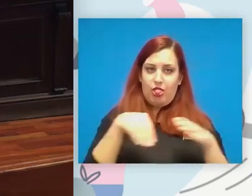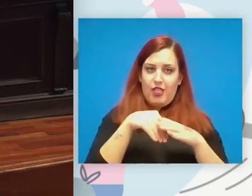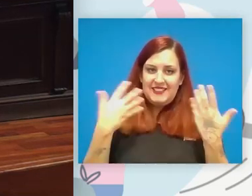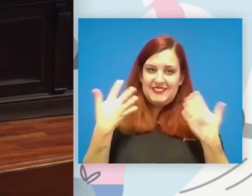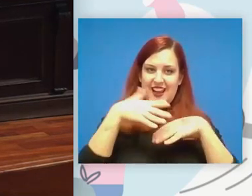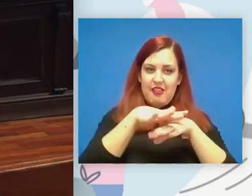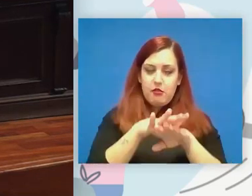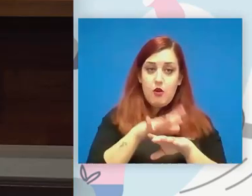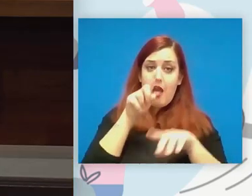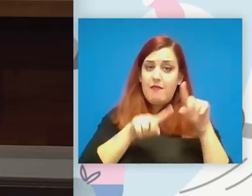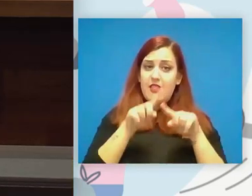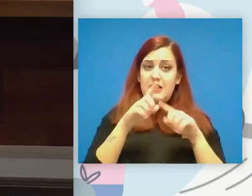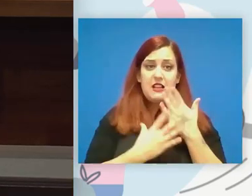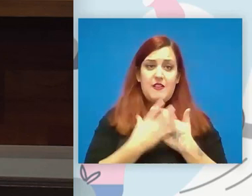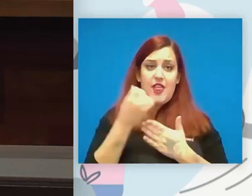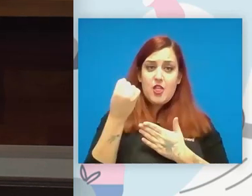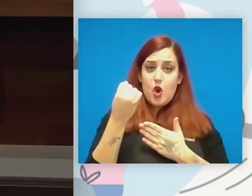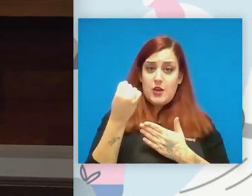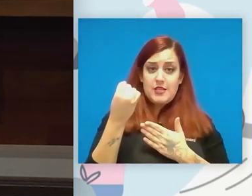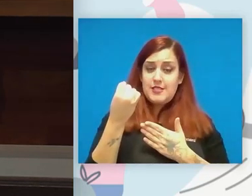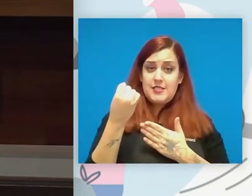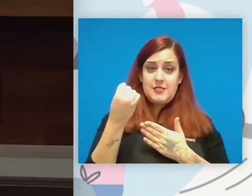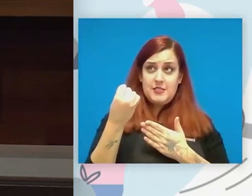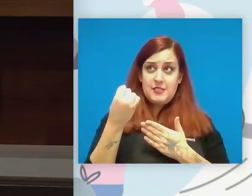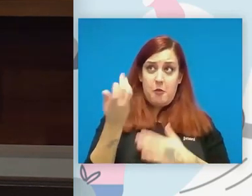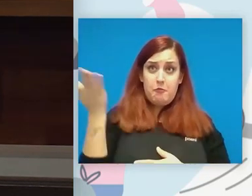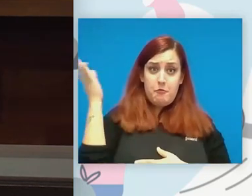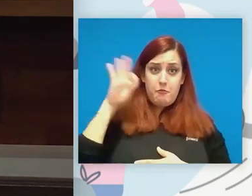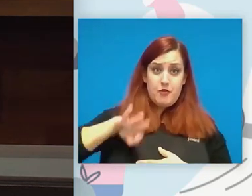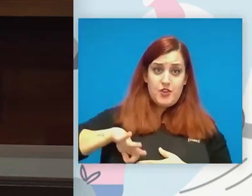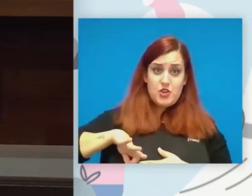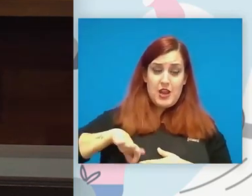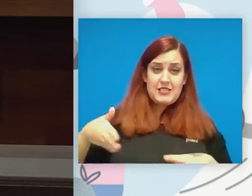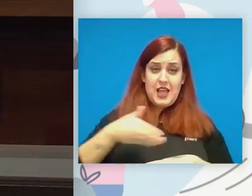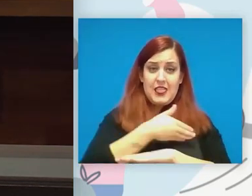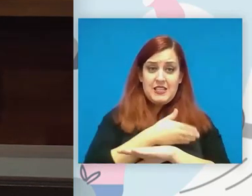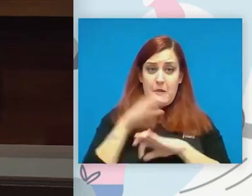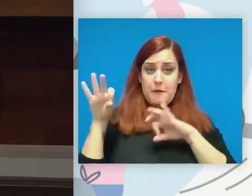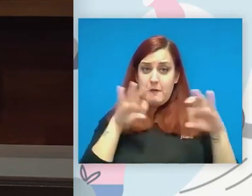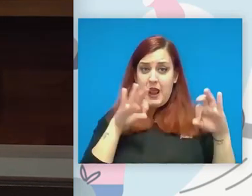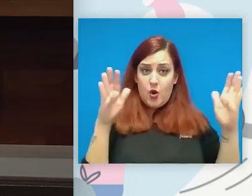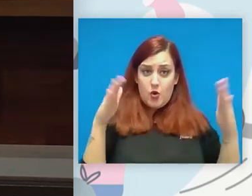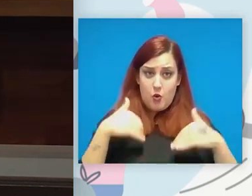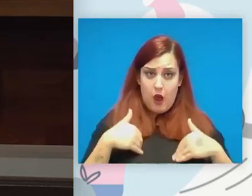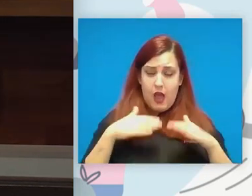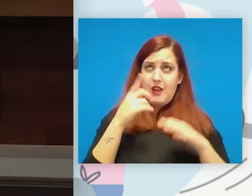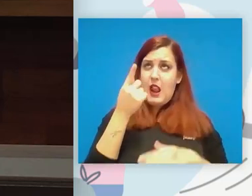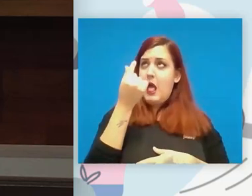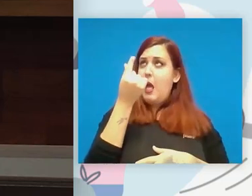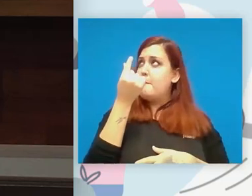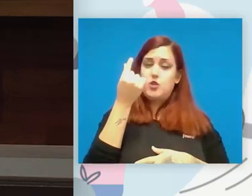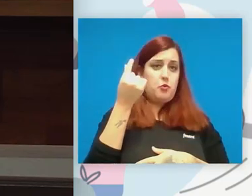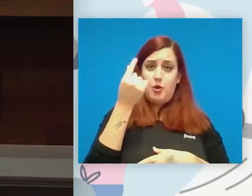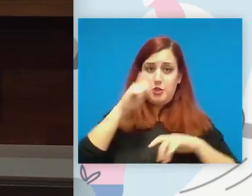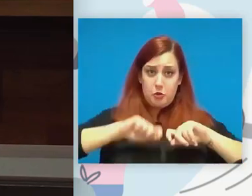muchos casos las propias federaciones no tienen sus profesionales les desequilibra su presupuesto estimado